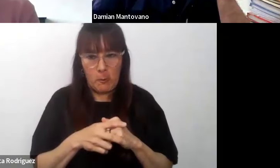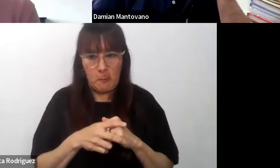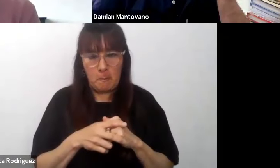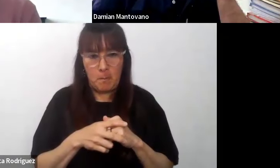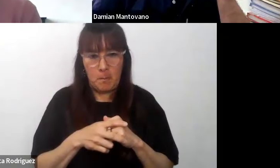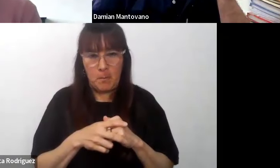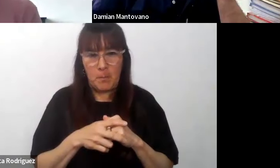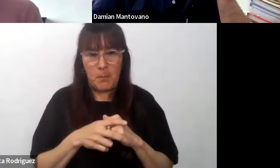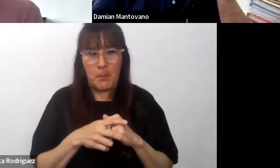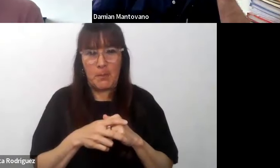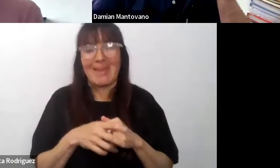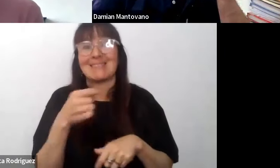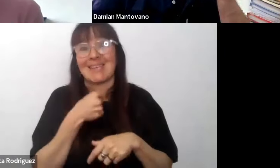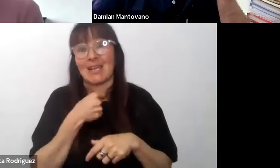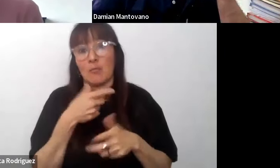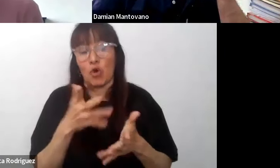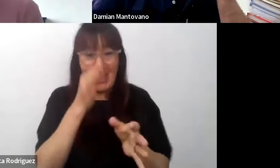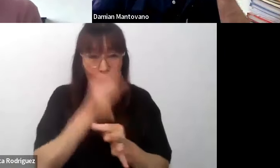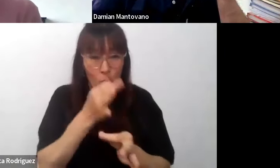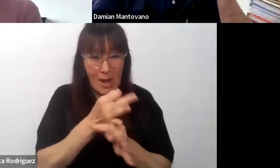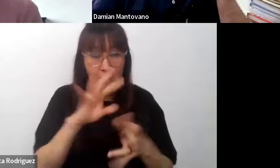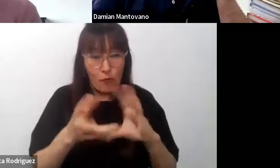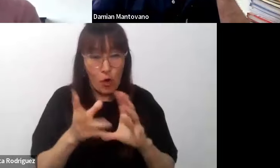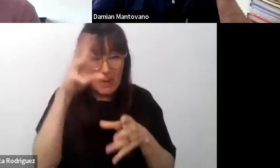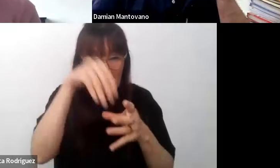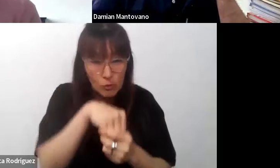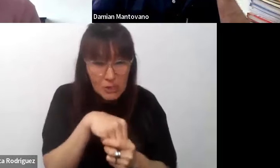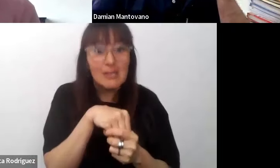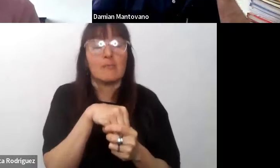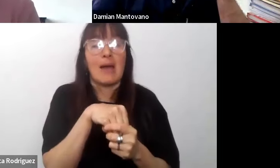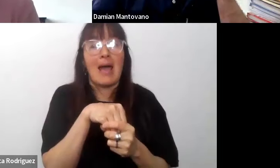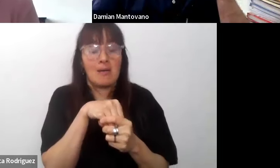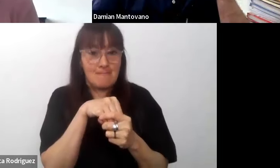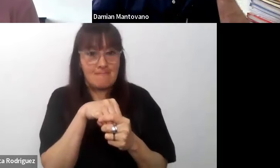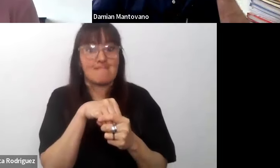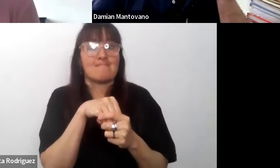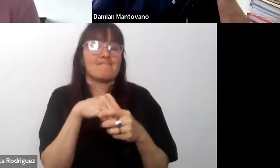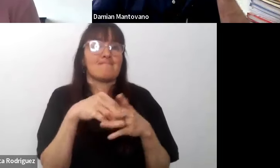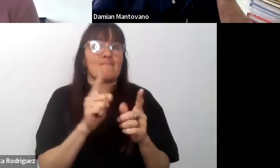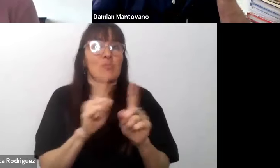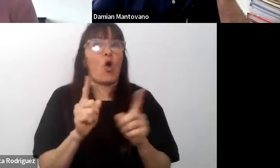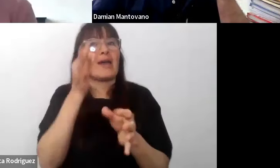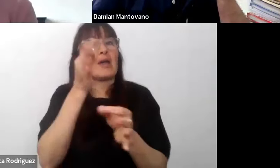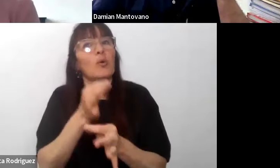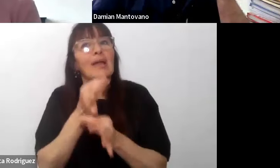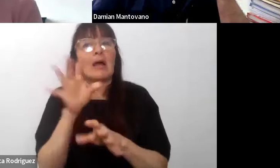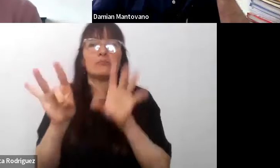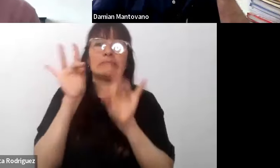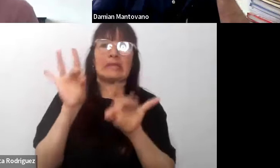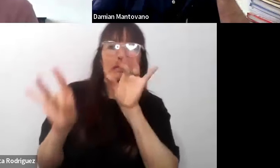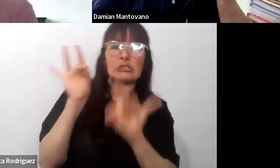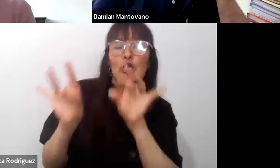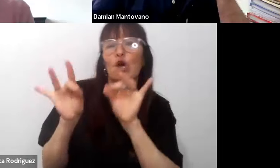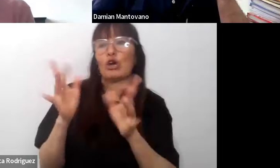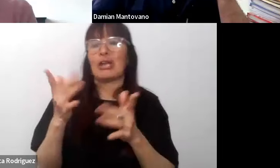que sea inclusiva la escuela y que no sea esa escuela que selecciona que establece diferencias y